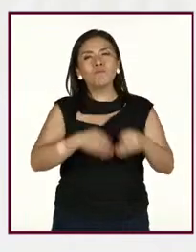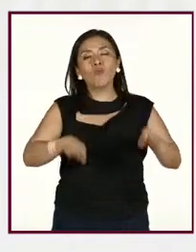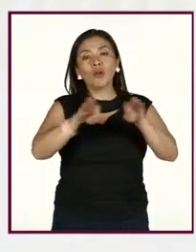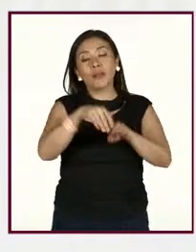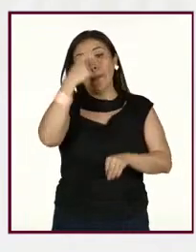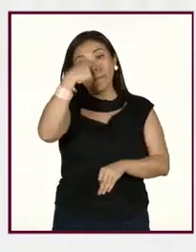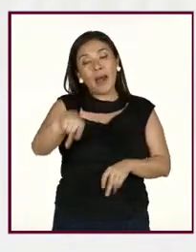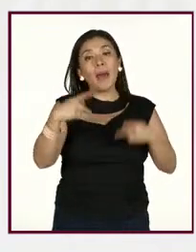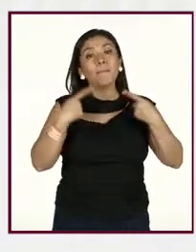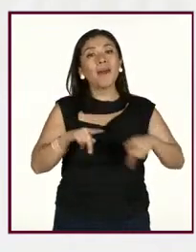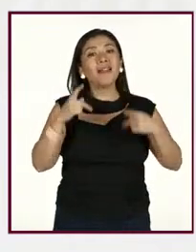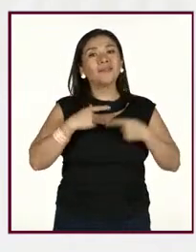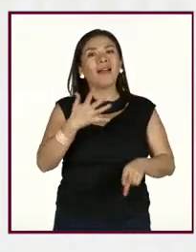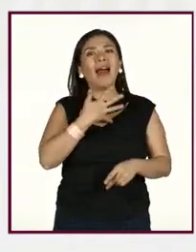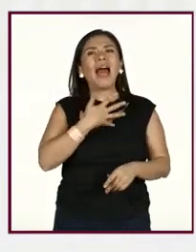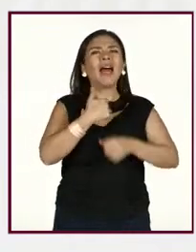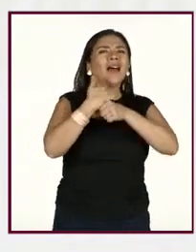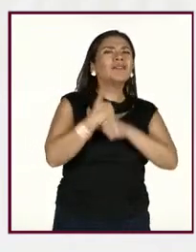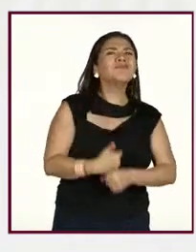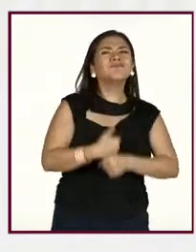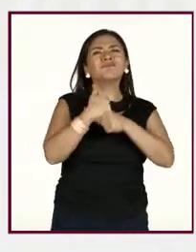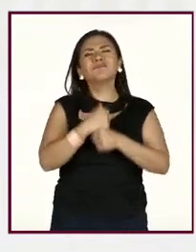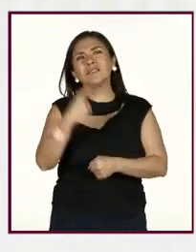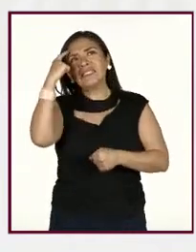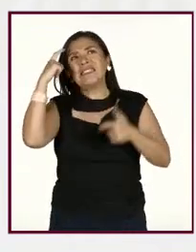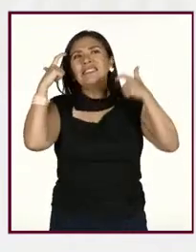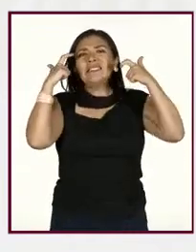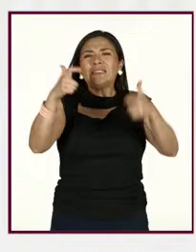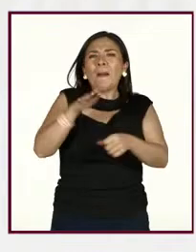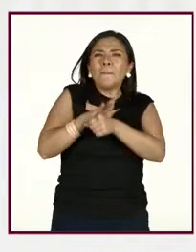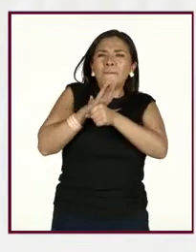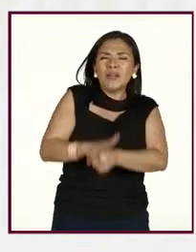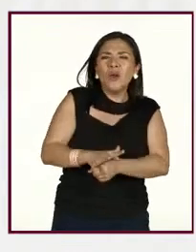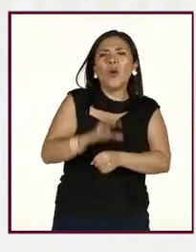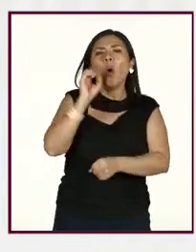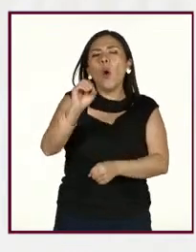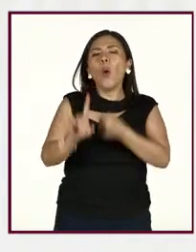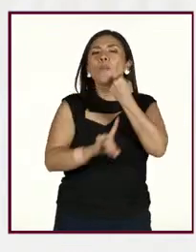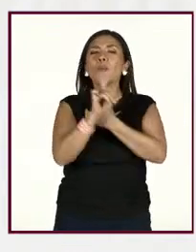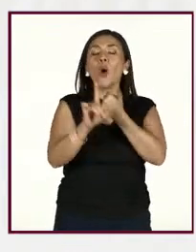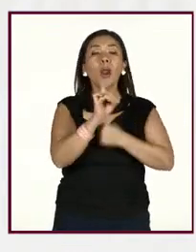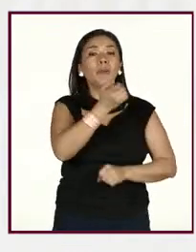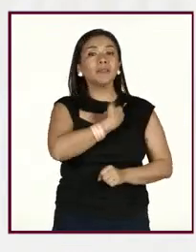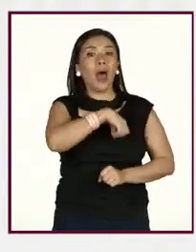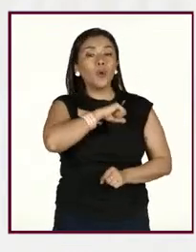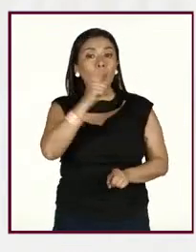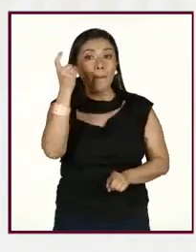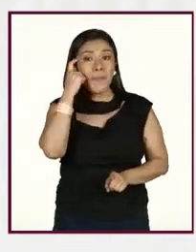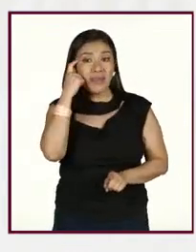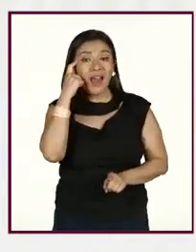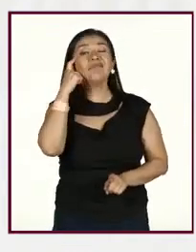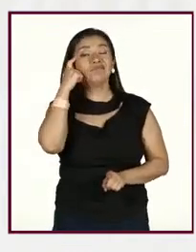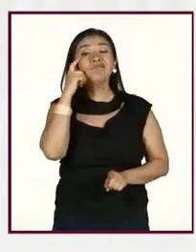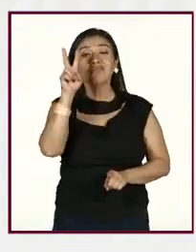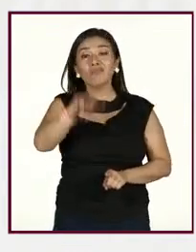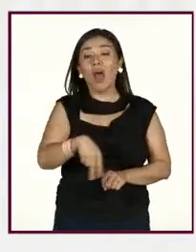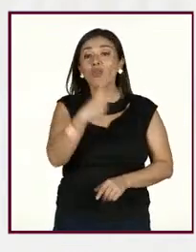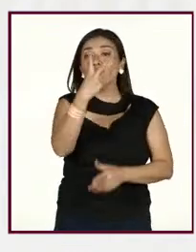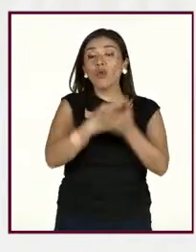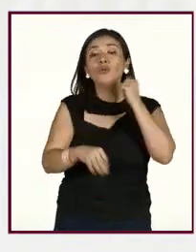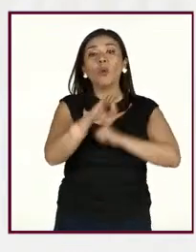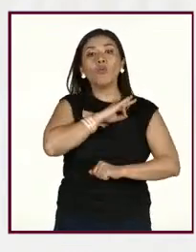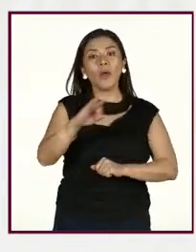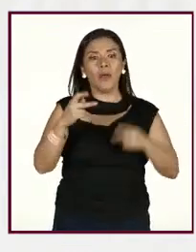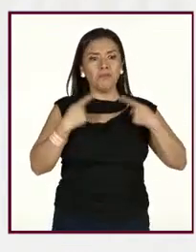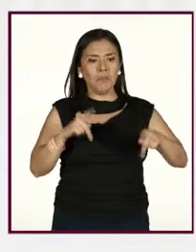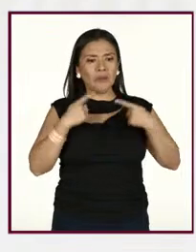personas que están sufriendo estrés o que en ese momento tienen un trastorno de salud mental, ya que ambas cosas pueden llevar a una persona